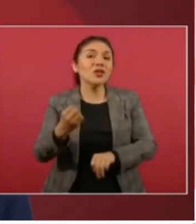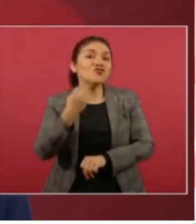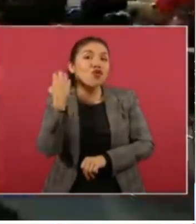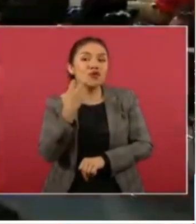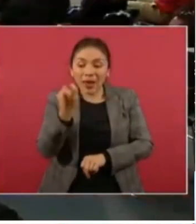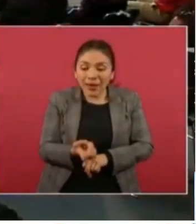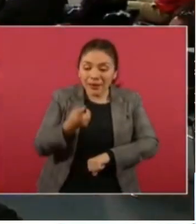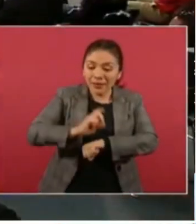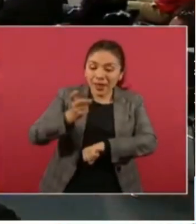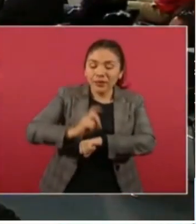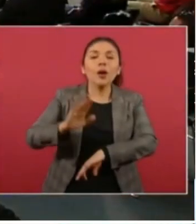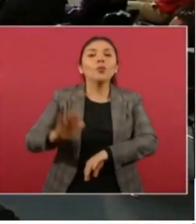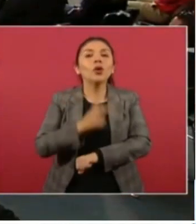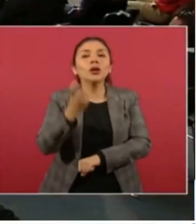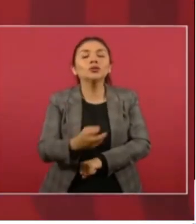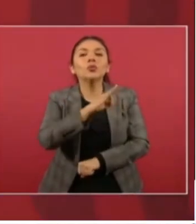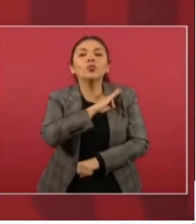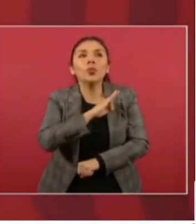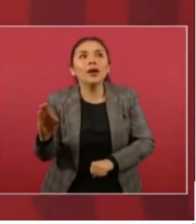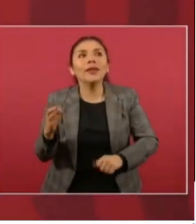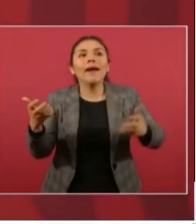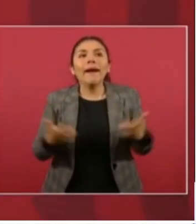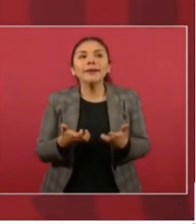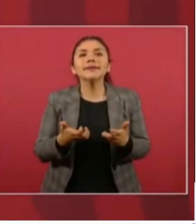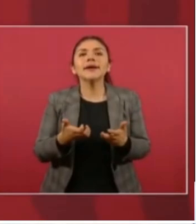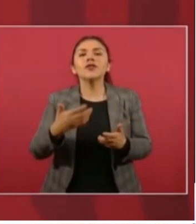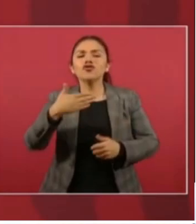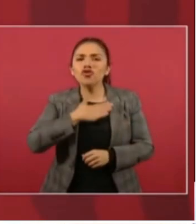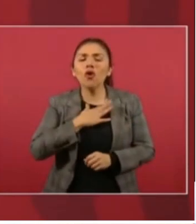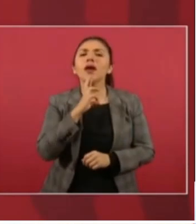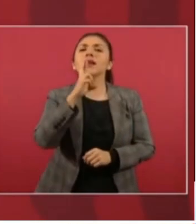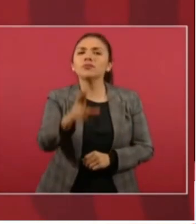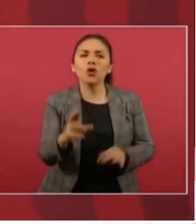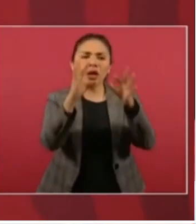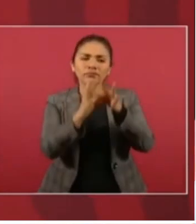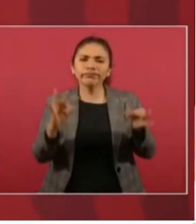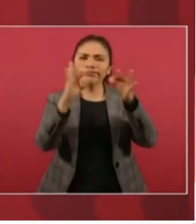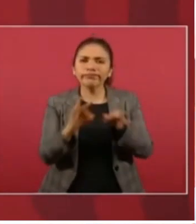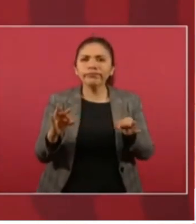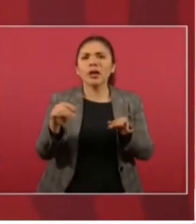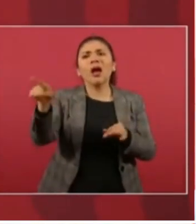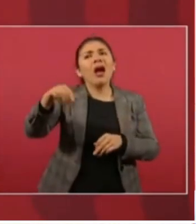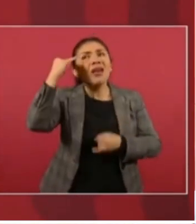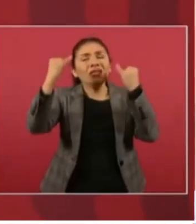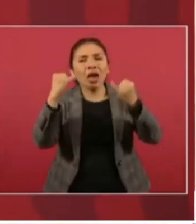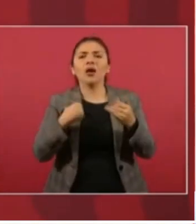Porque nos permite replicar, aclarar, argumentar.